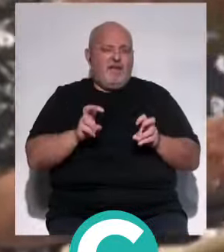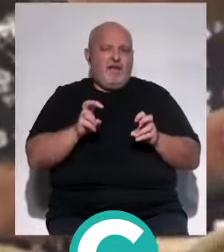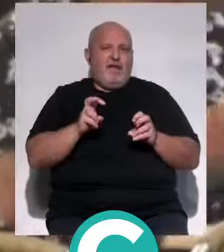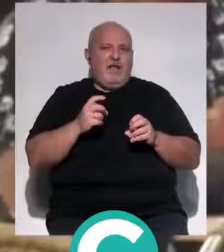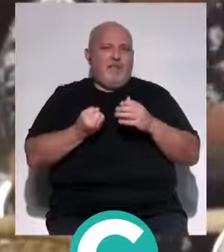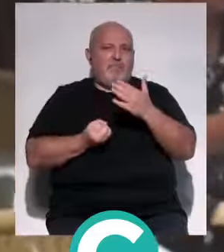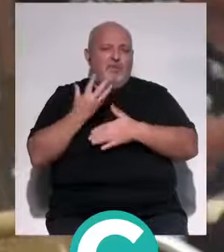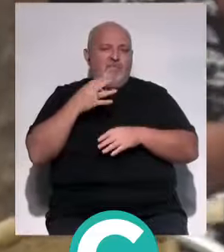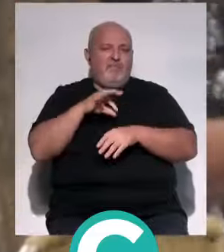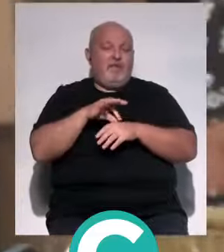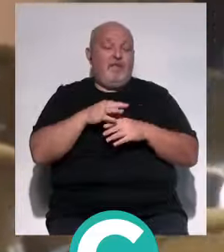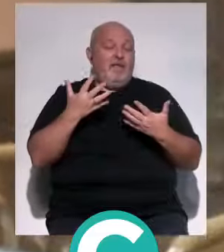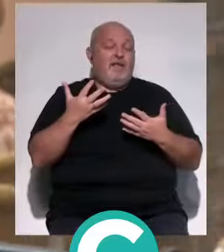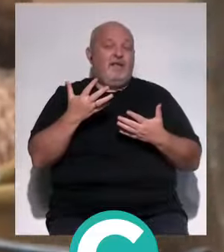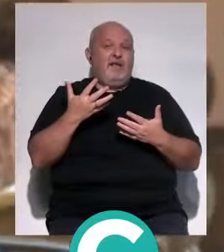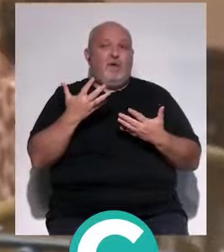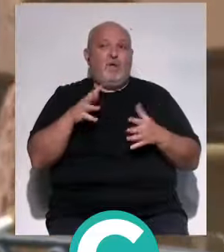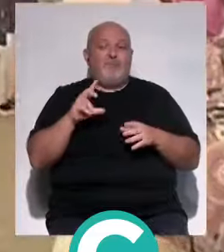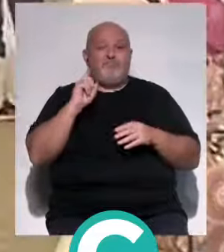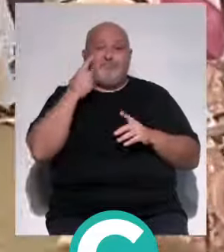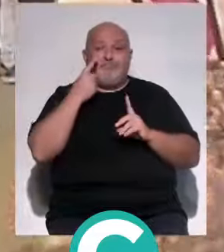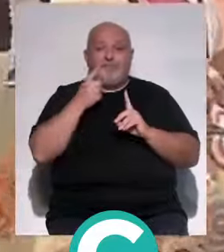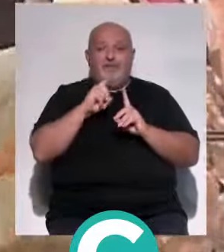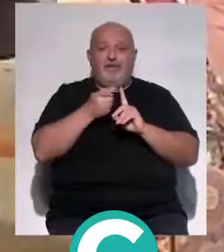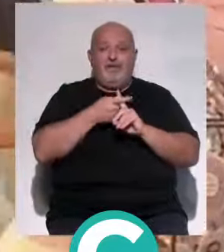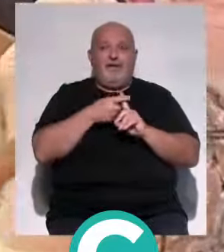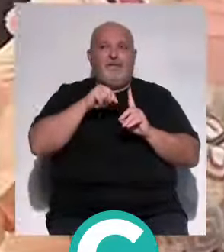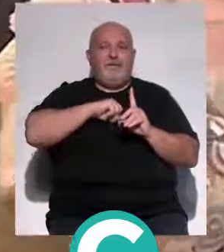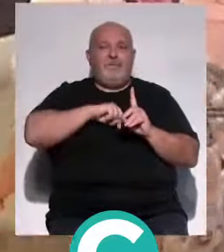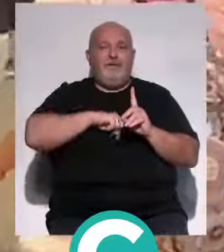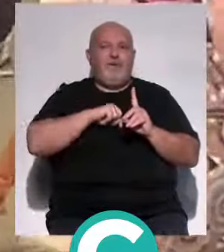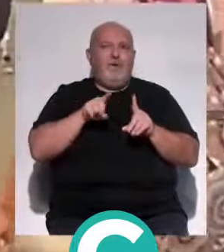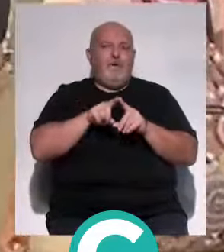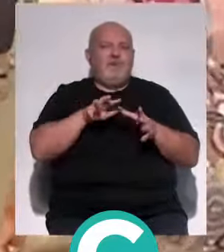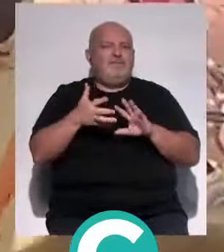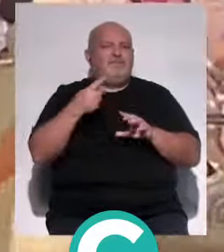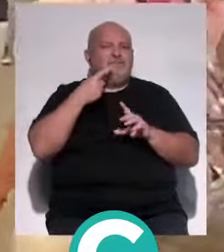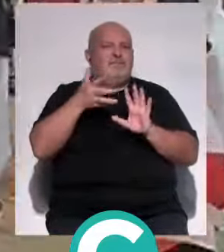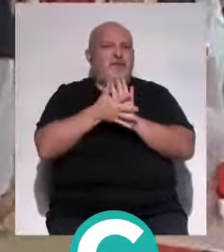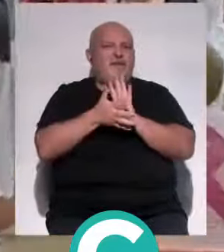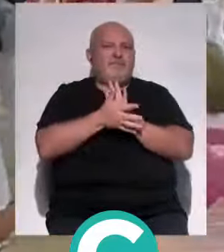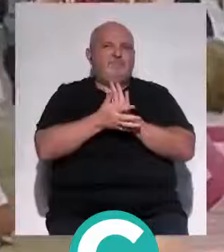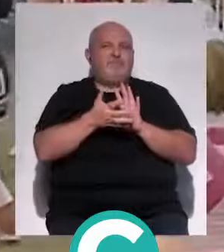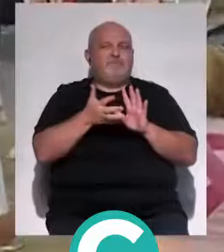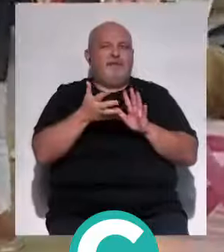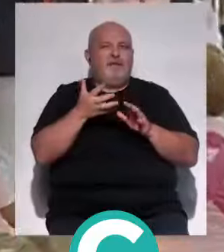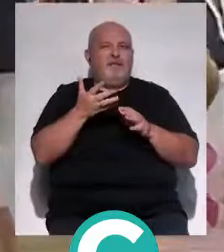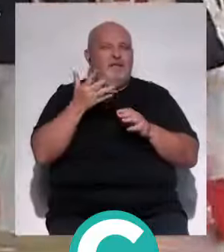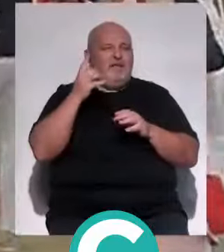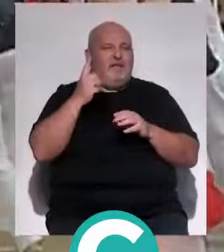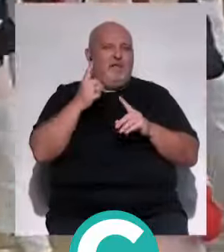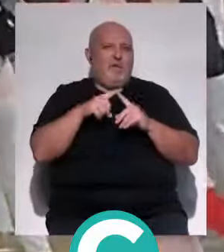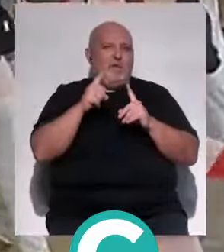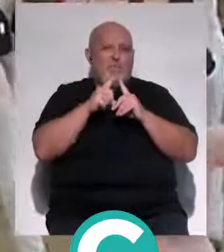contraído la enfermedad. Claro, lo que pasa es que cuando te diagnostican, esto es como que quieres, es como yo siempre lo digo, como los propósitos de